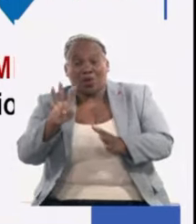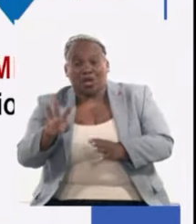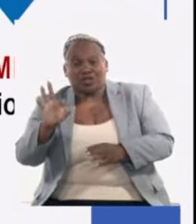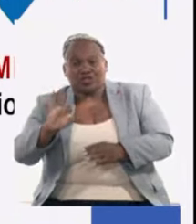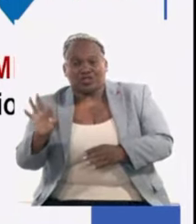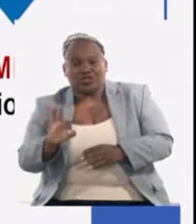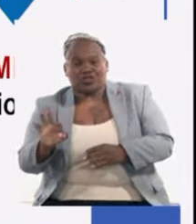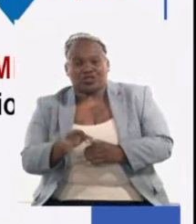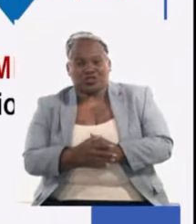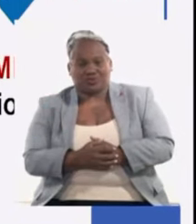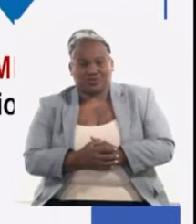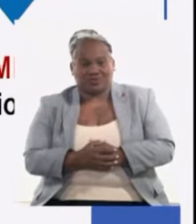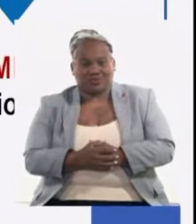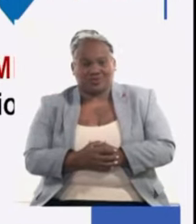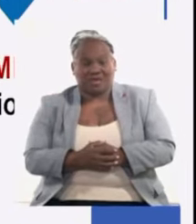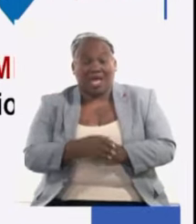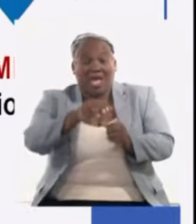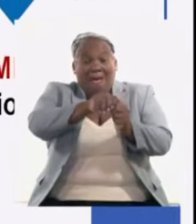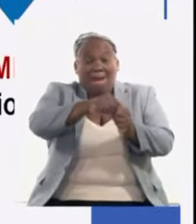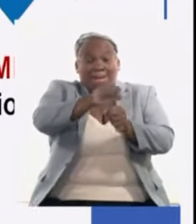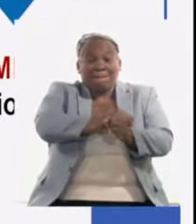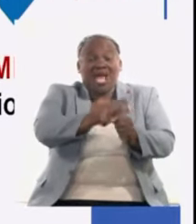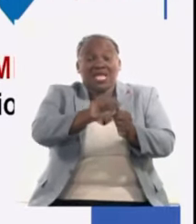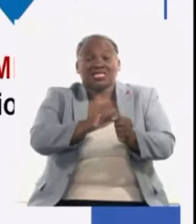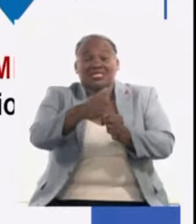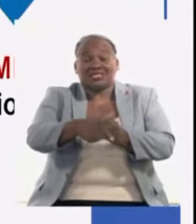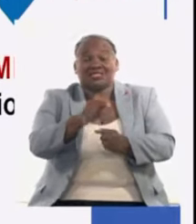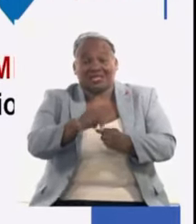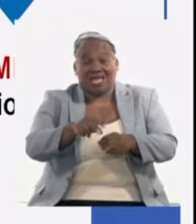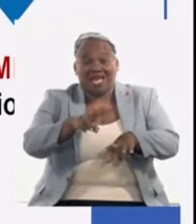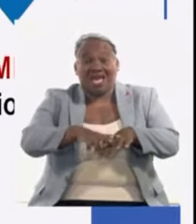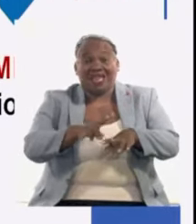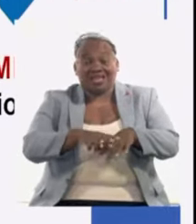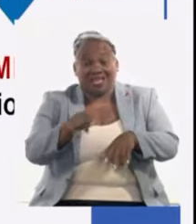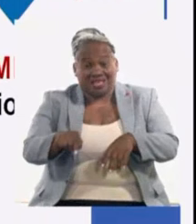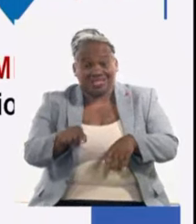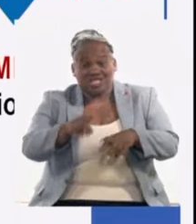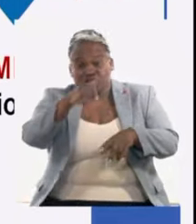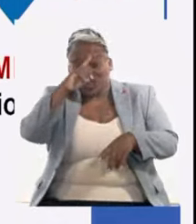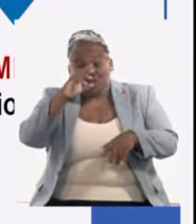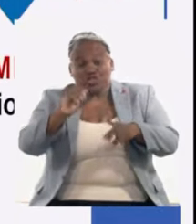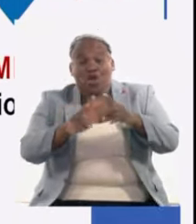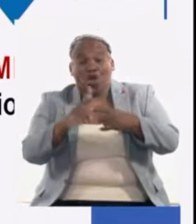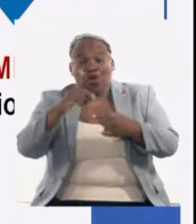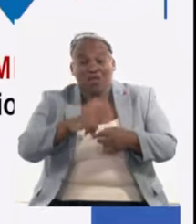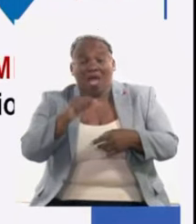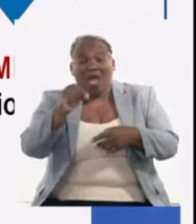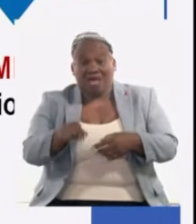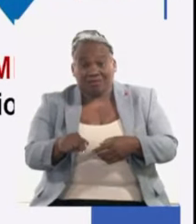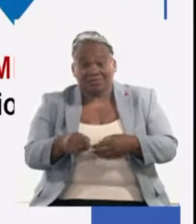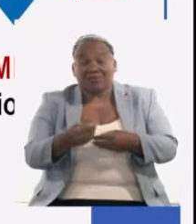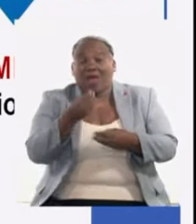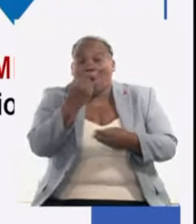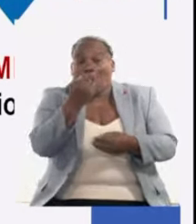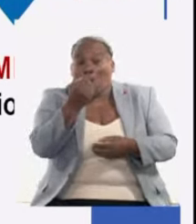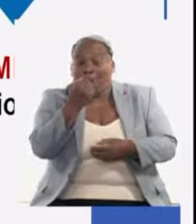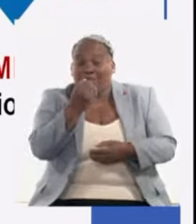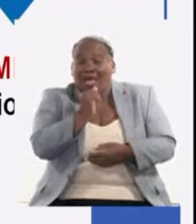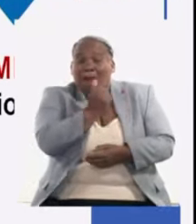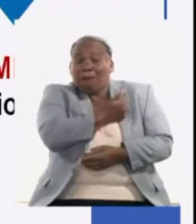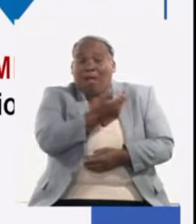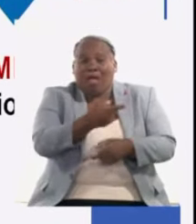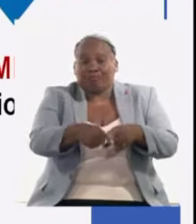el maíz y la harina de soya que es la base del pienso de la masa avícola y la genética porcina